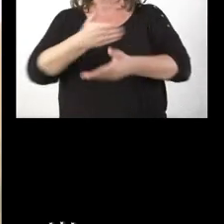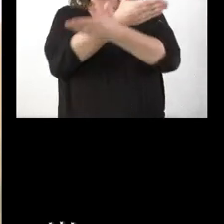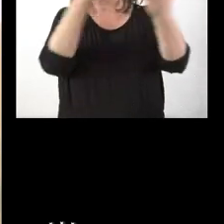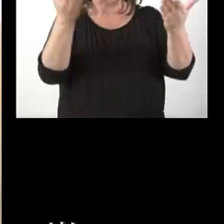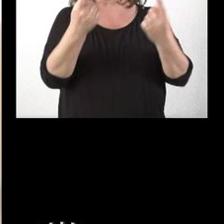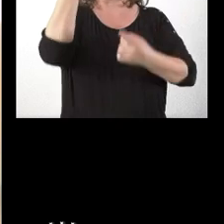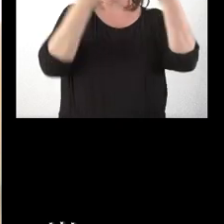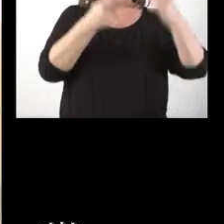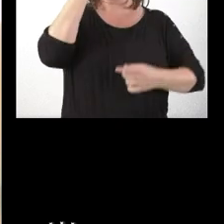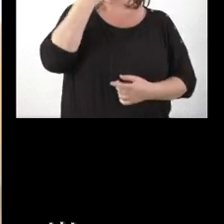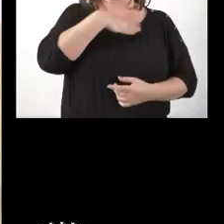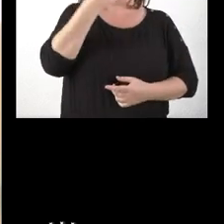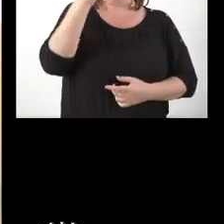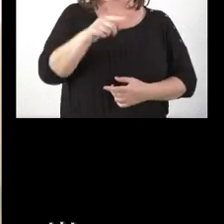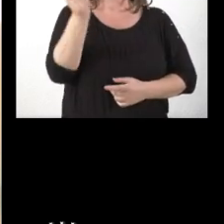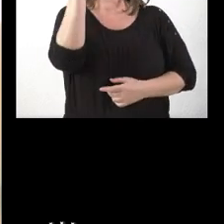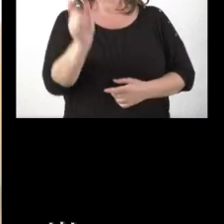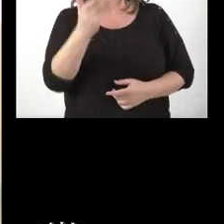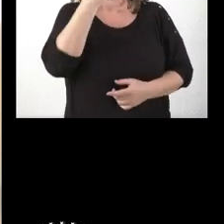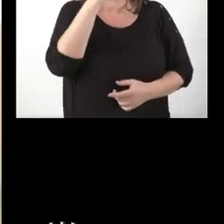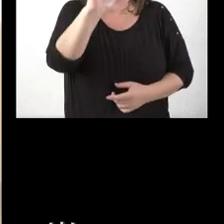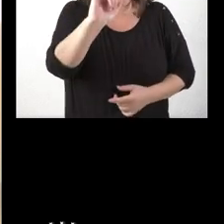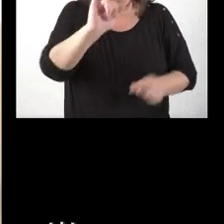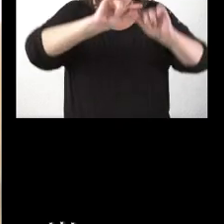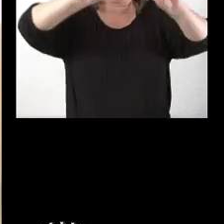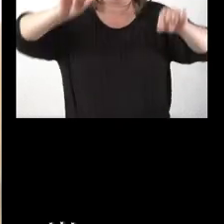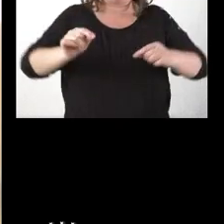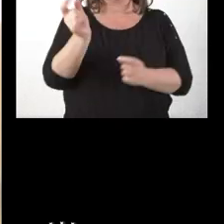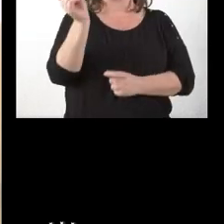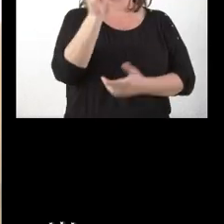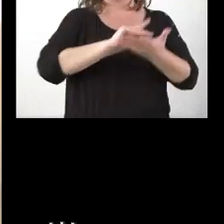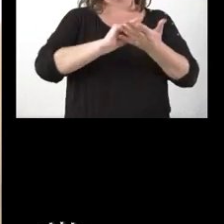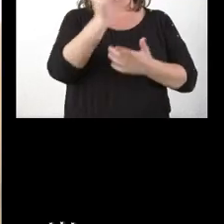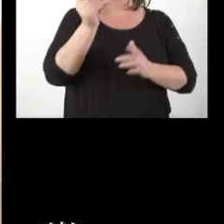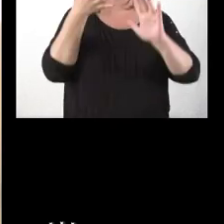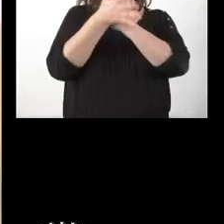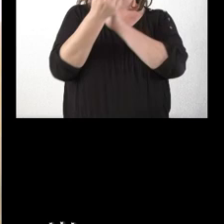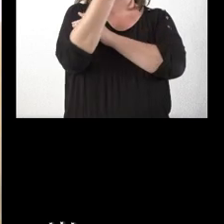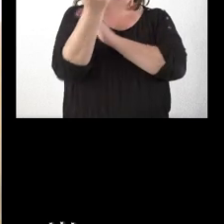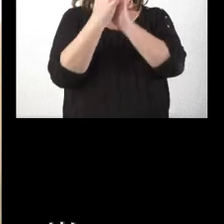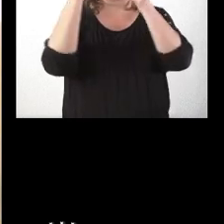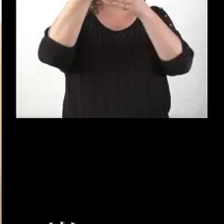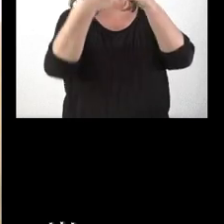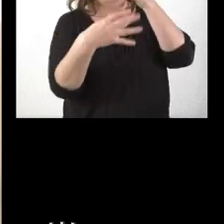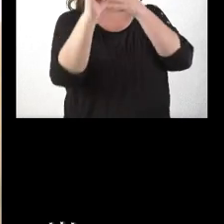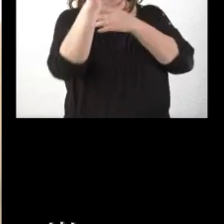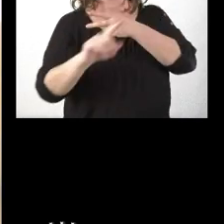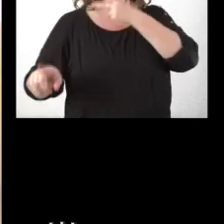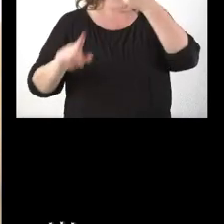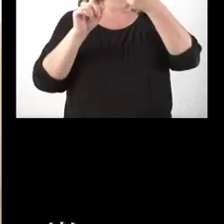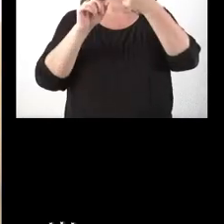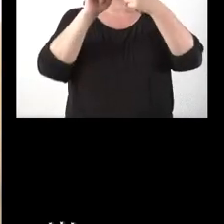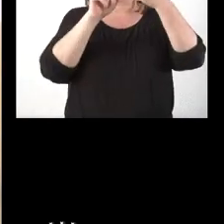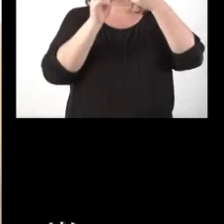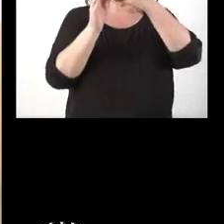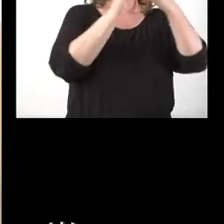compañeros les conviene saberlas. Si es que están esas cifras explicitadas en el acuerdo. Y para el consejero